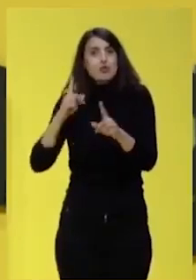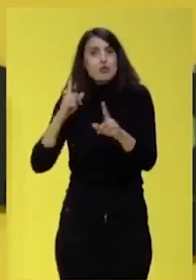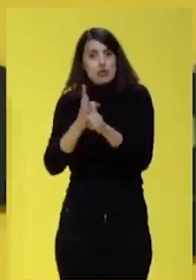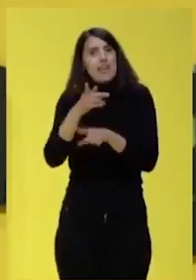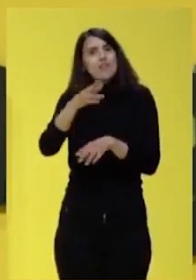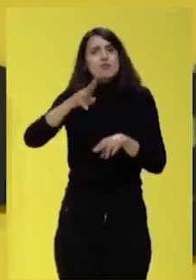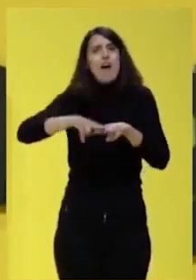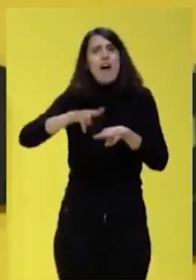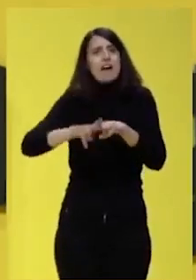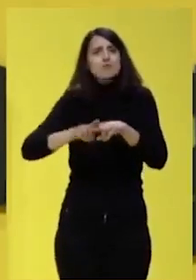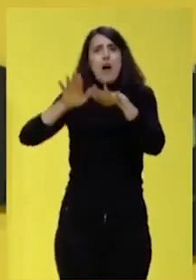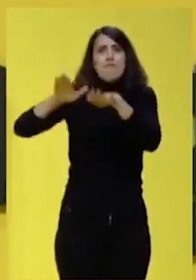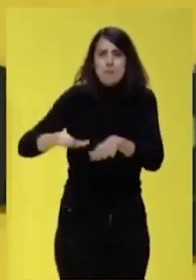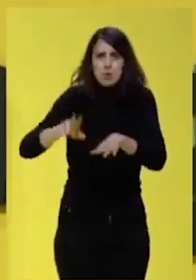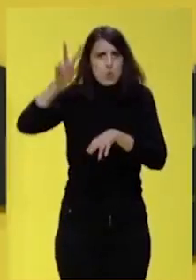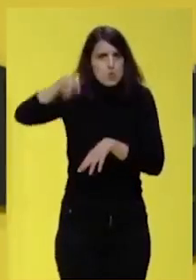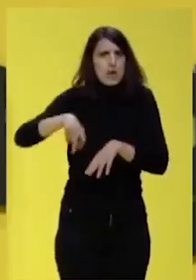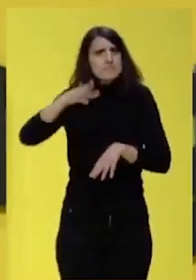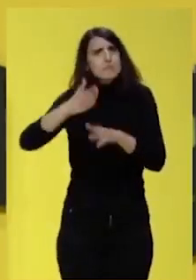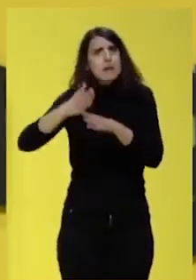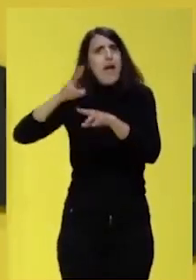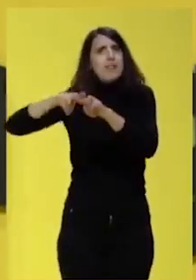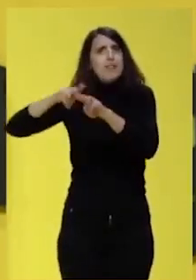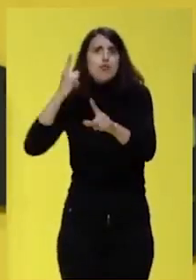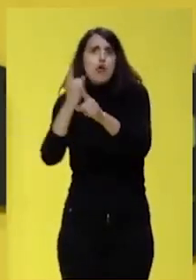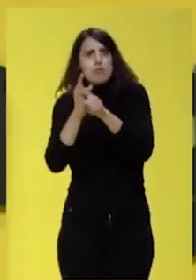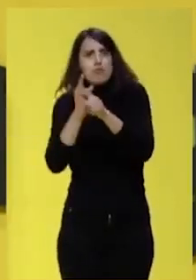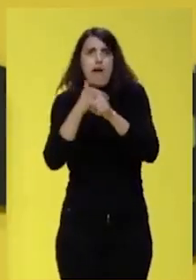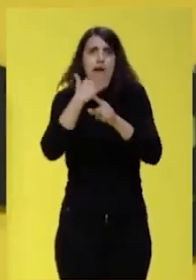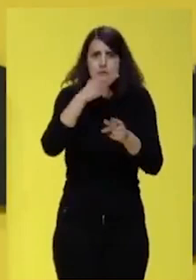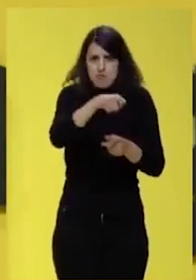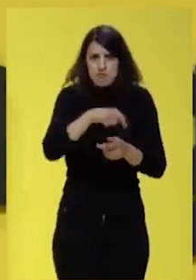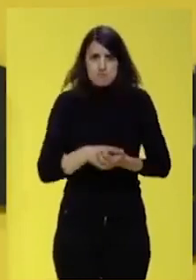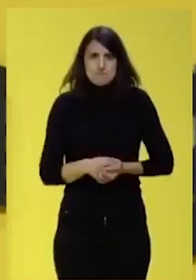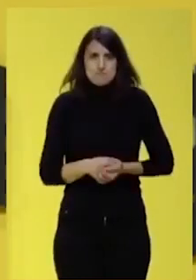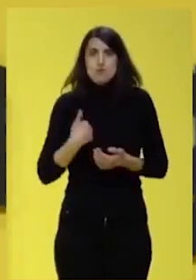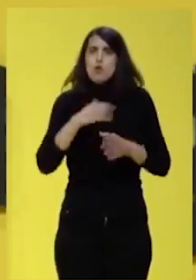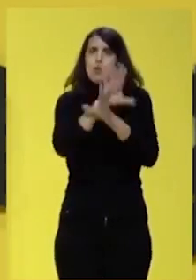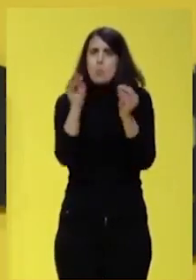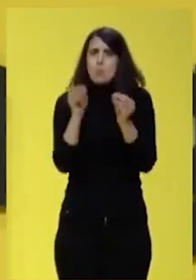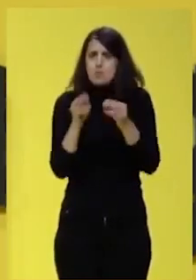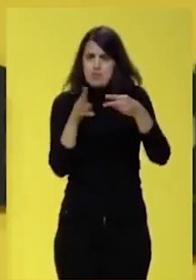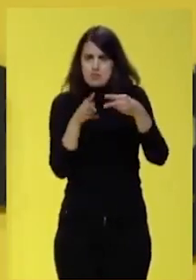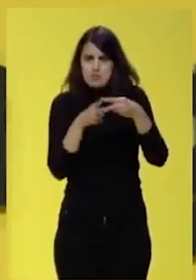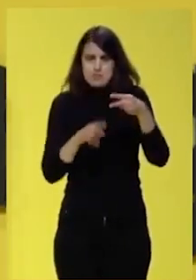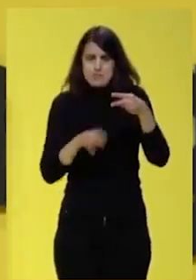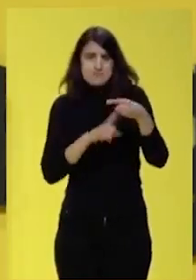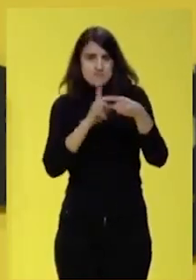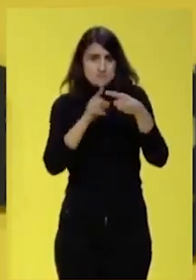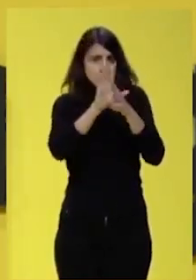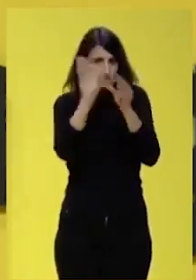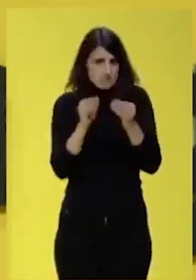Yo extraigo tres conclusiones de esta actitud. La primera de las conclusiones es evidente.